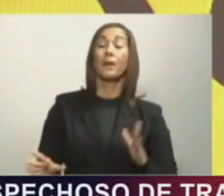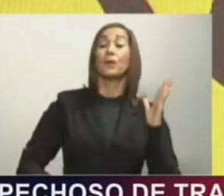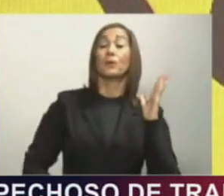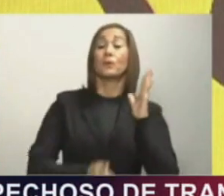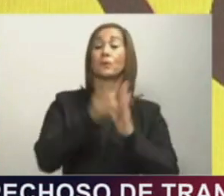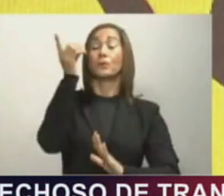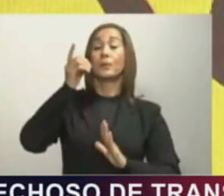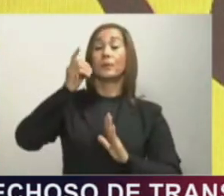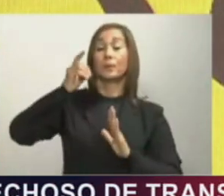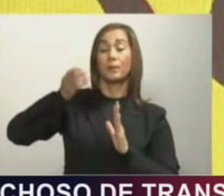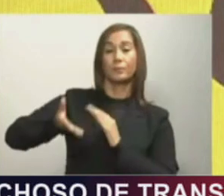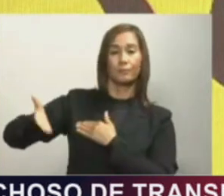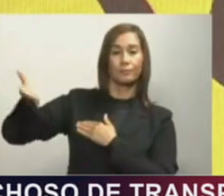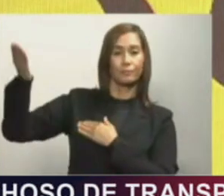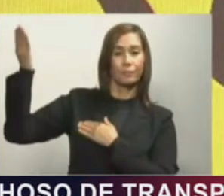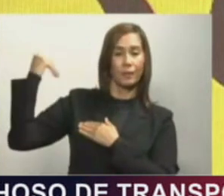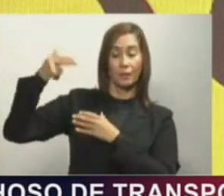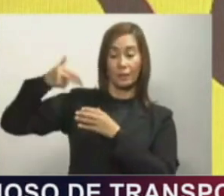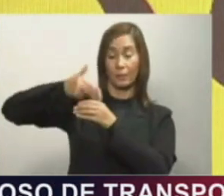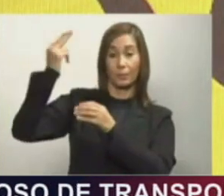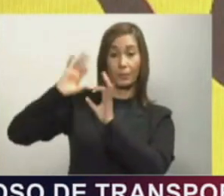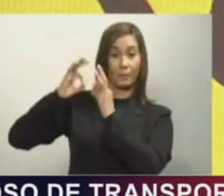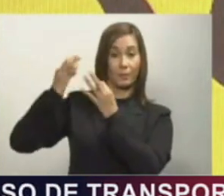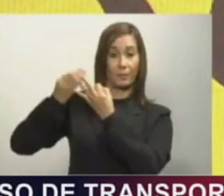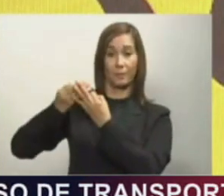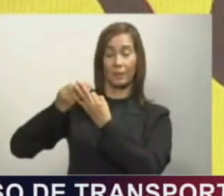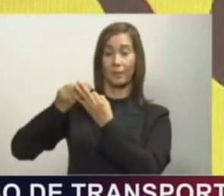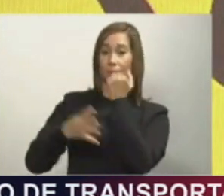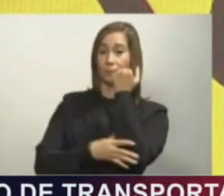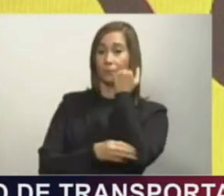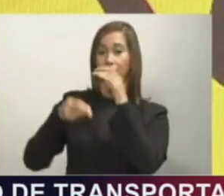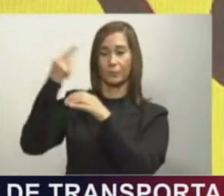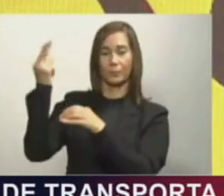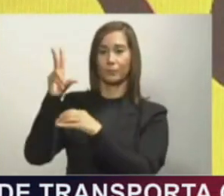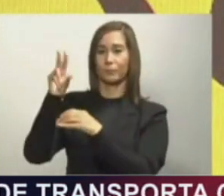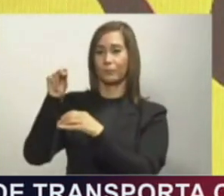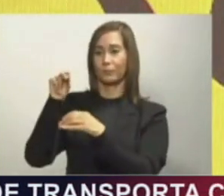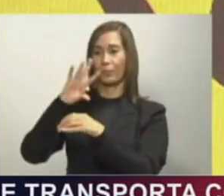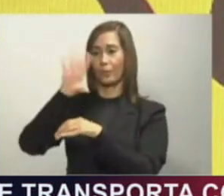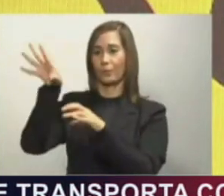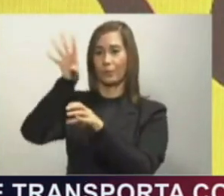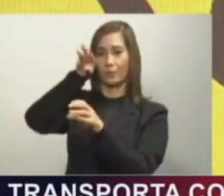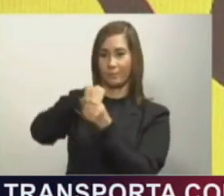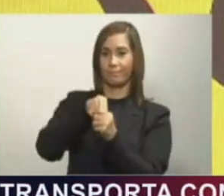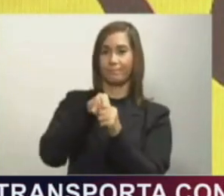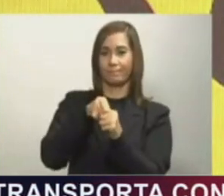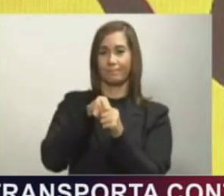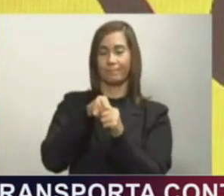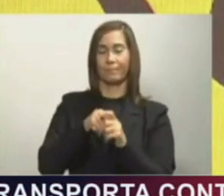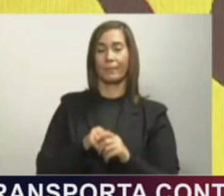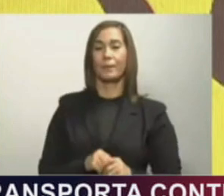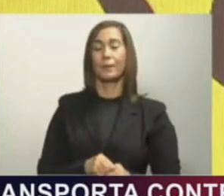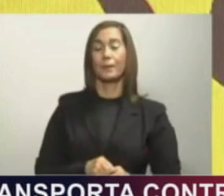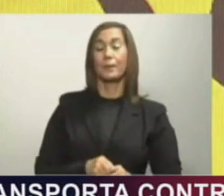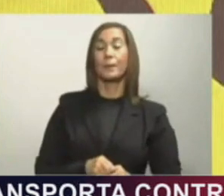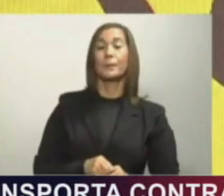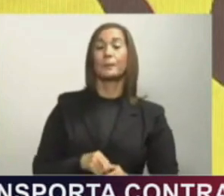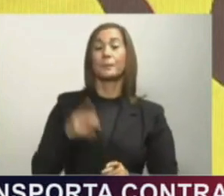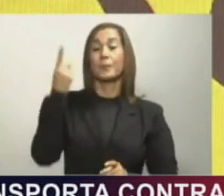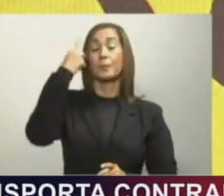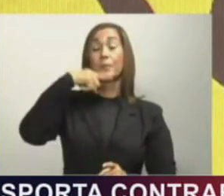dejando atrás a ninguna familia en condiciones de pobreza y vulnerabilidad en el país. Por eso estamos